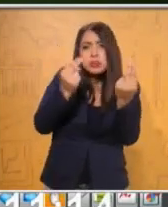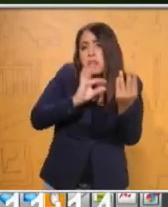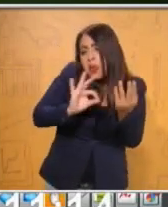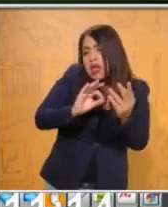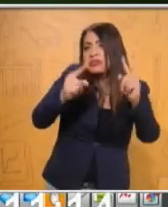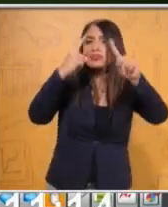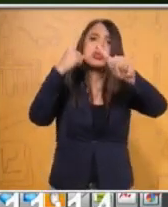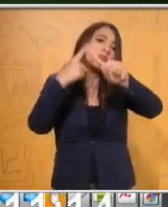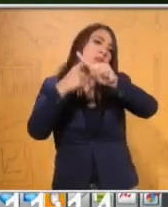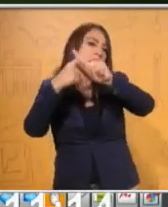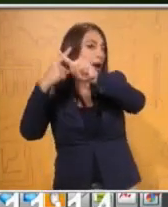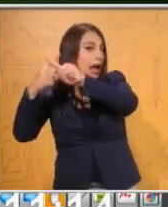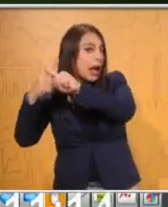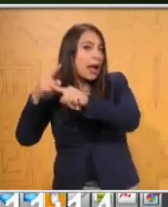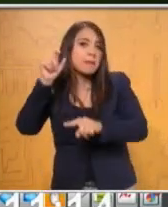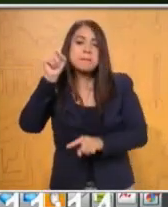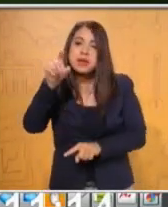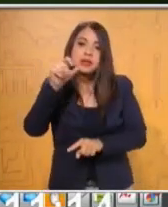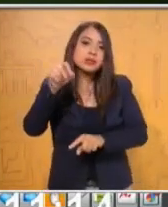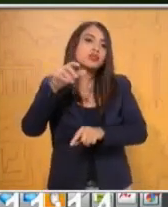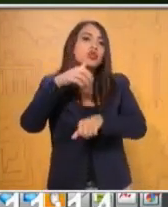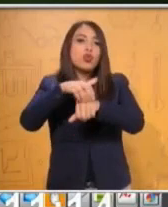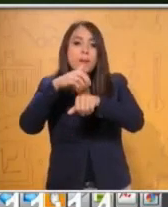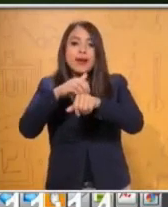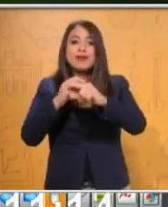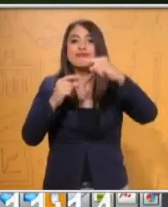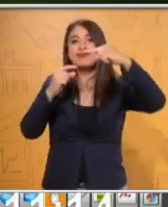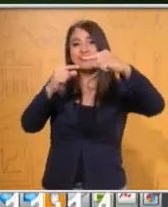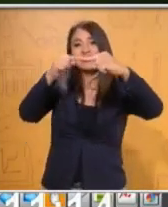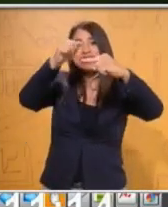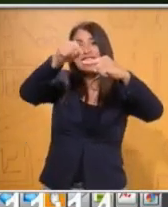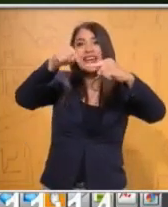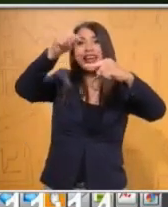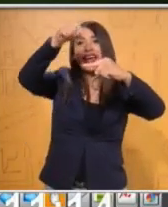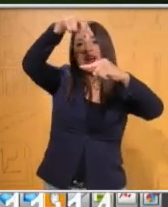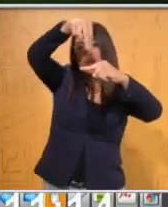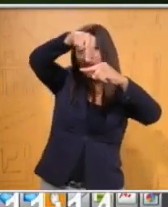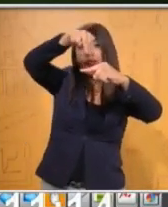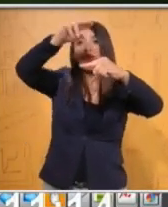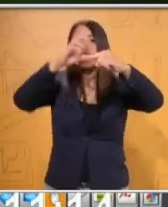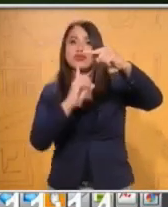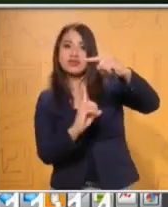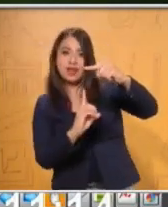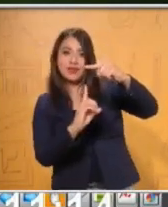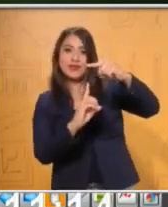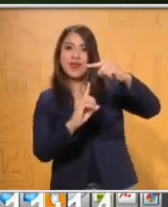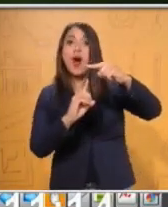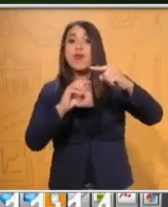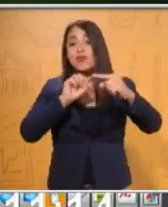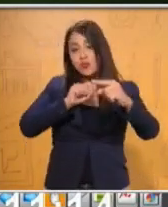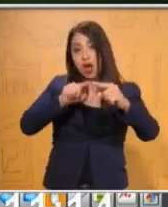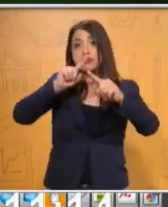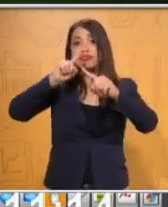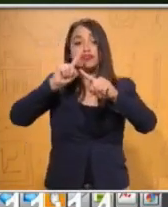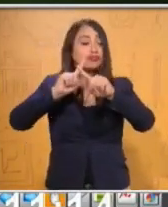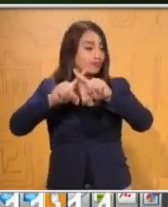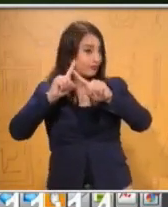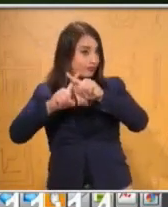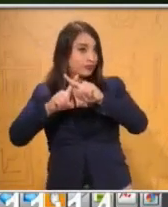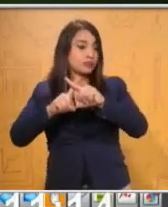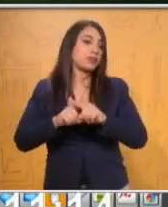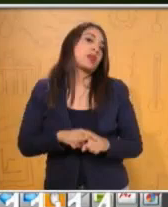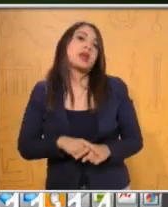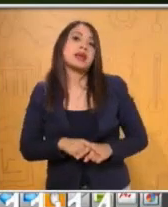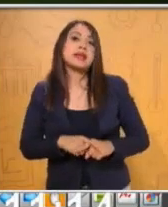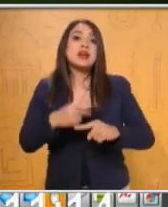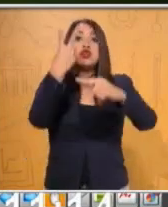un mismo número el numerador y el denominador. En este caso, si observas la figura, dos tercios